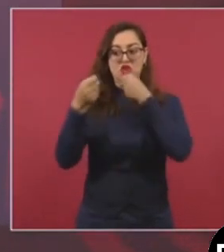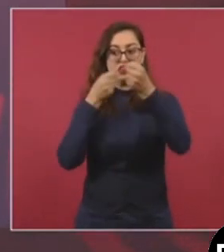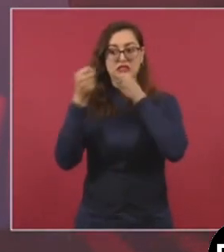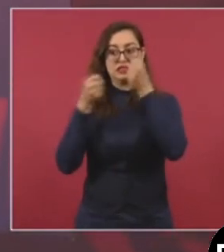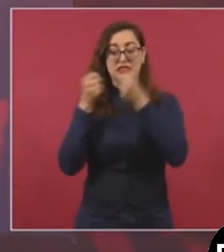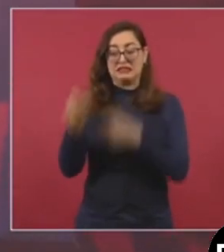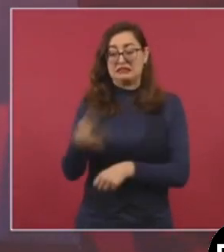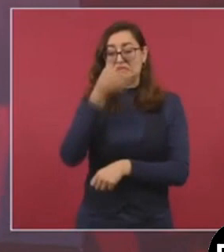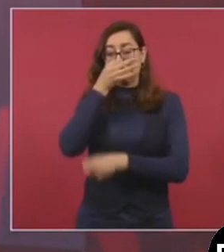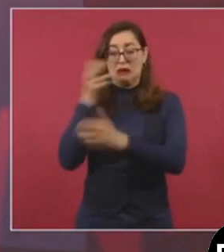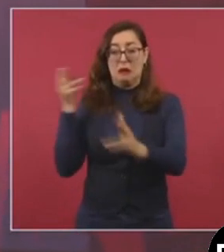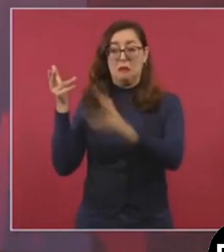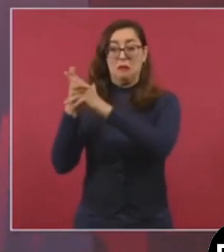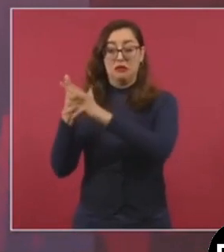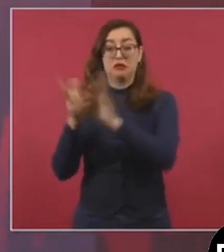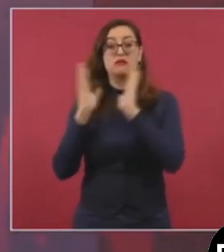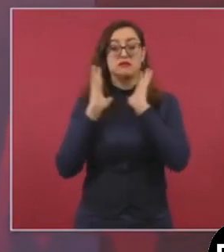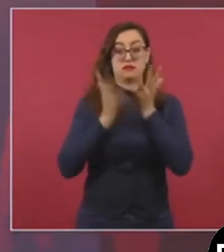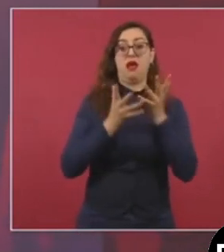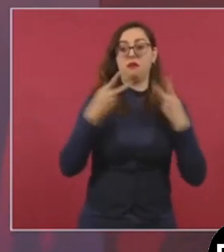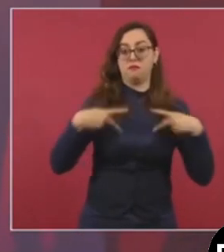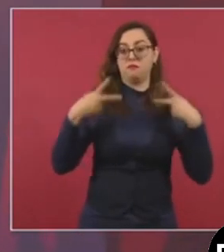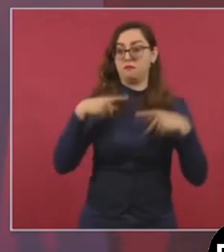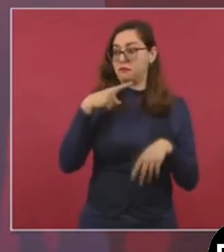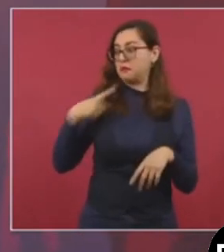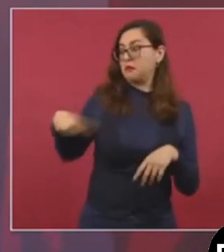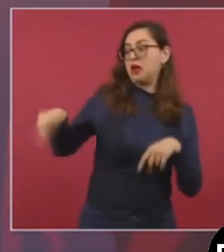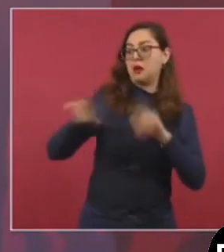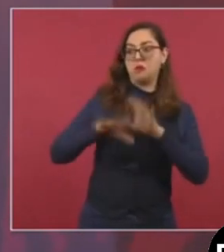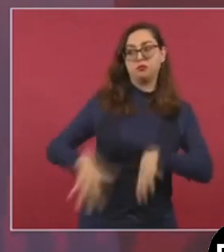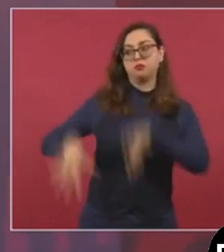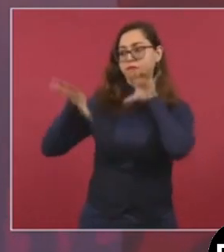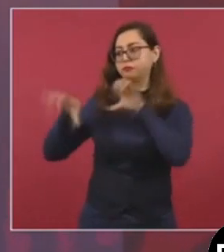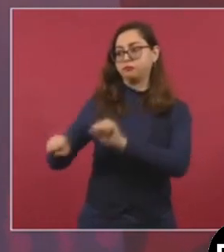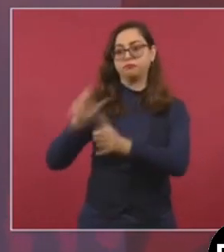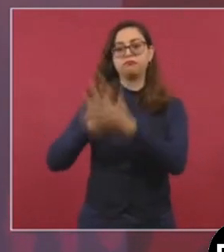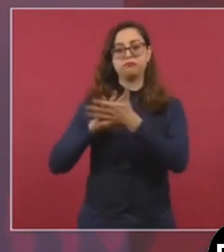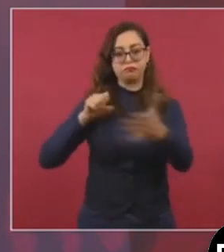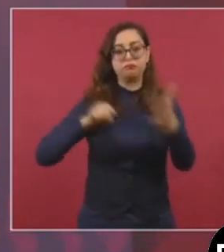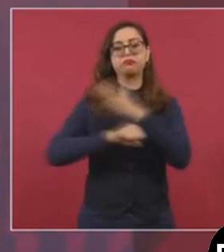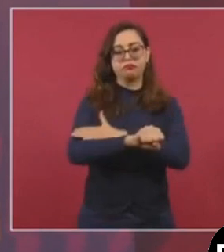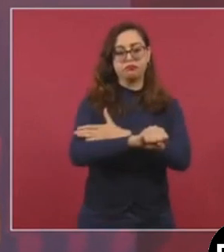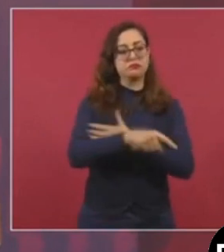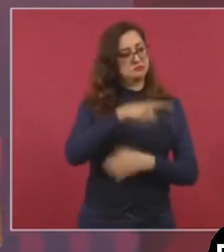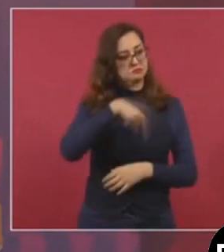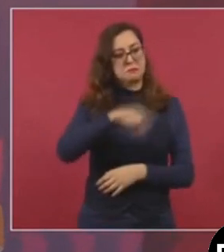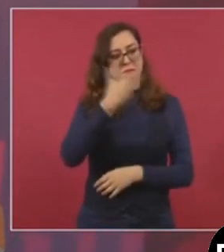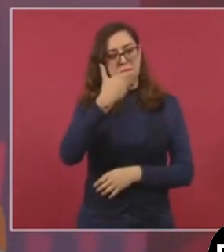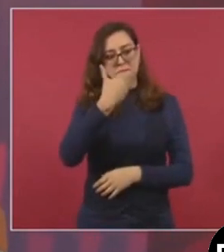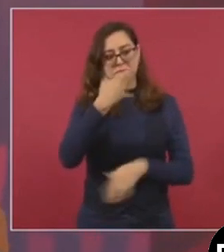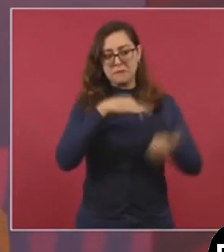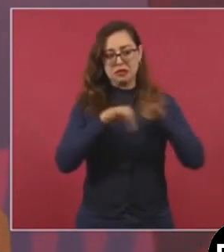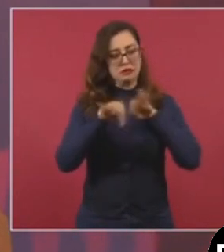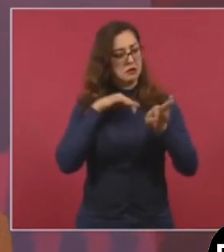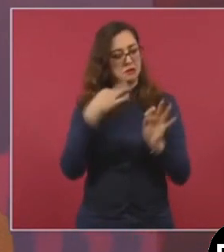yo creo que van a seguir informando en su momento, eso es